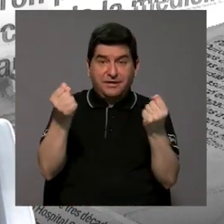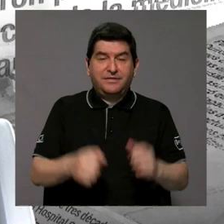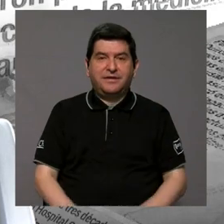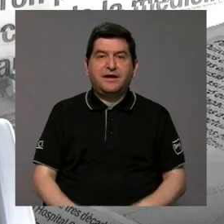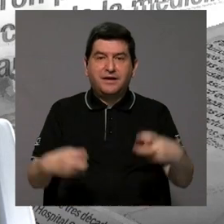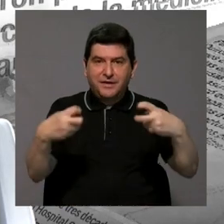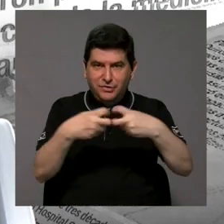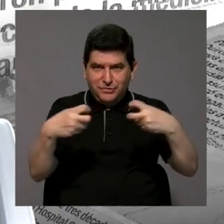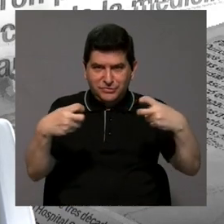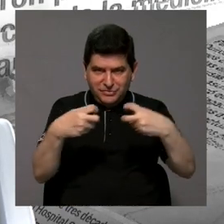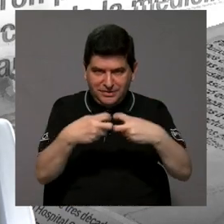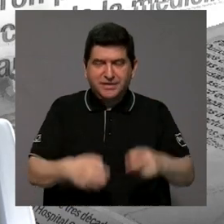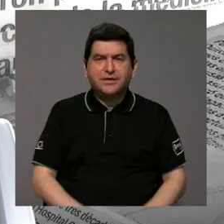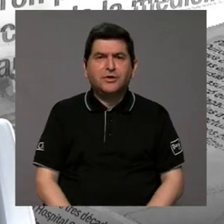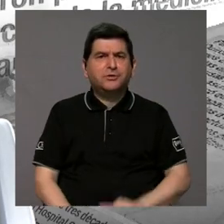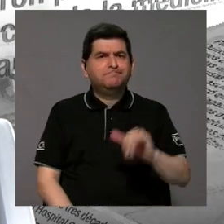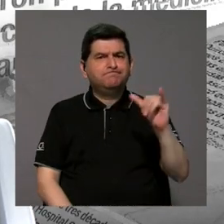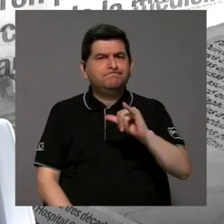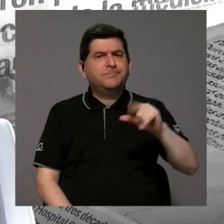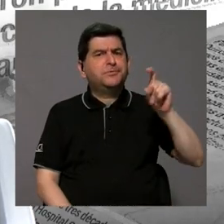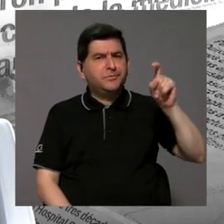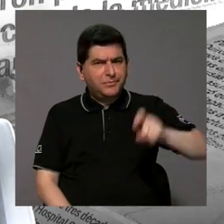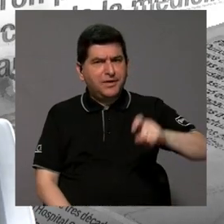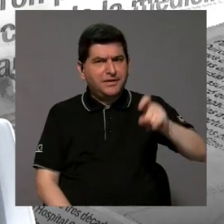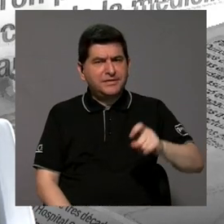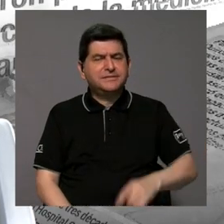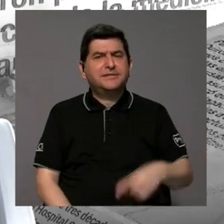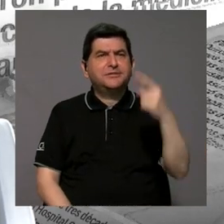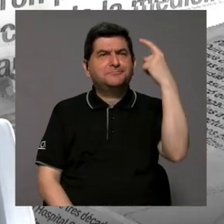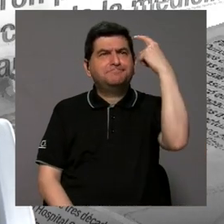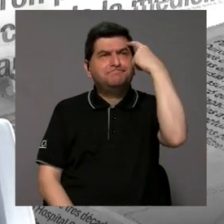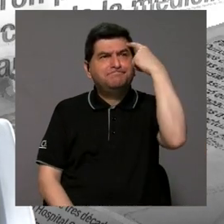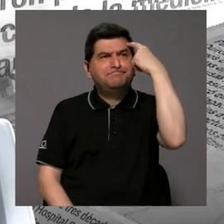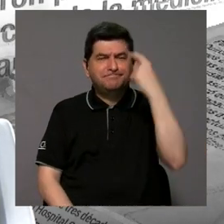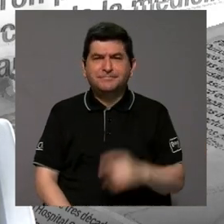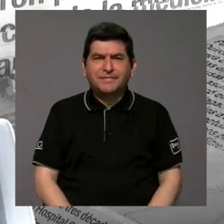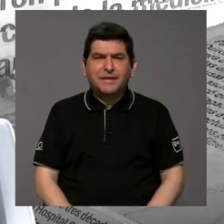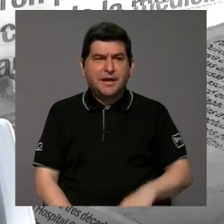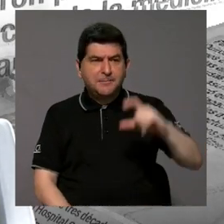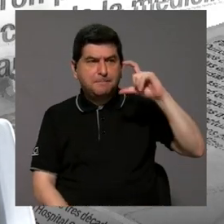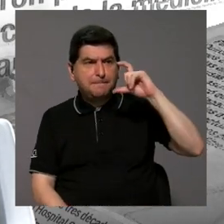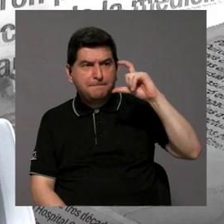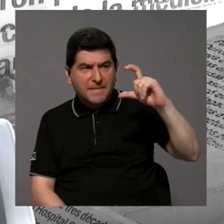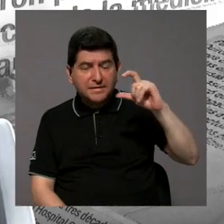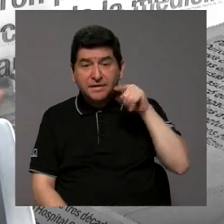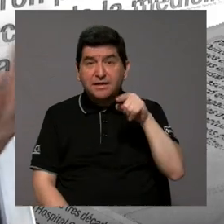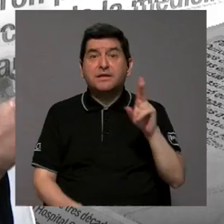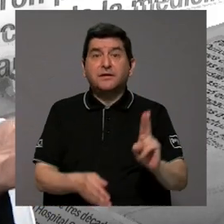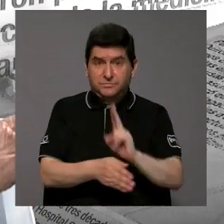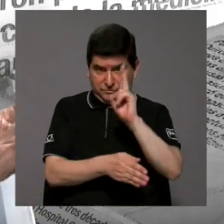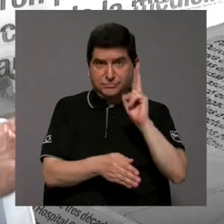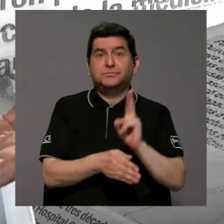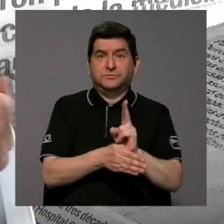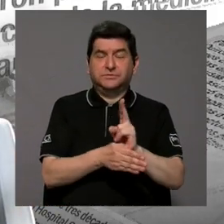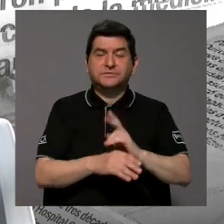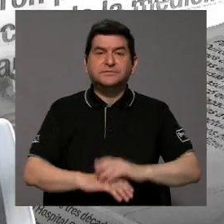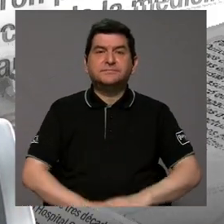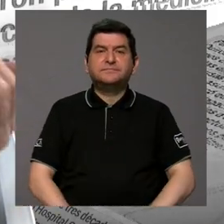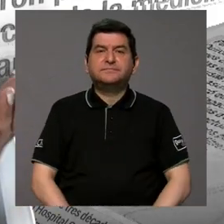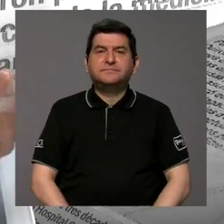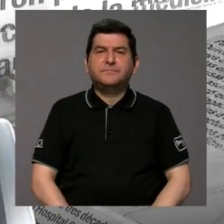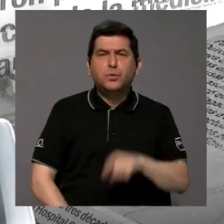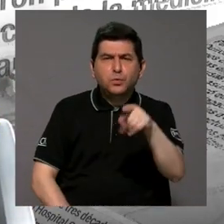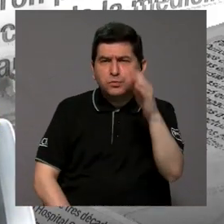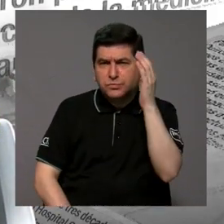eléctricos, también tenemos que detenernos en las baterías que emplean dichos vehículos.